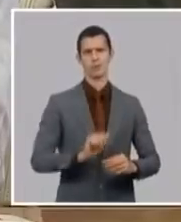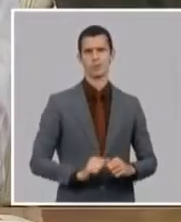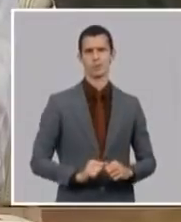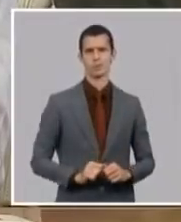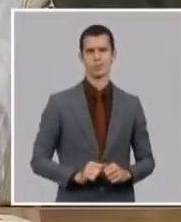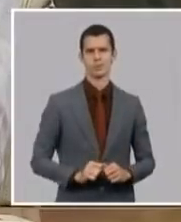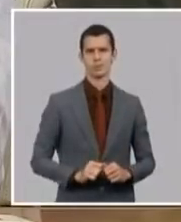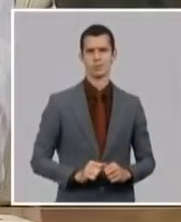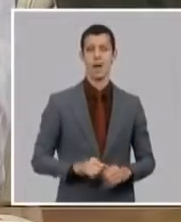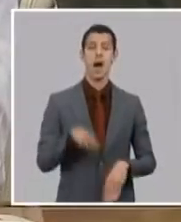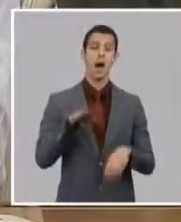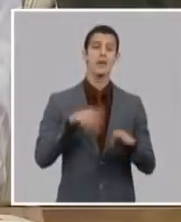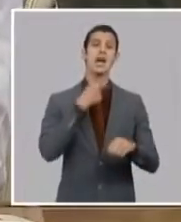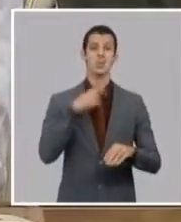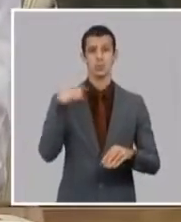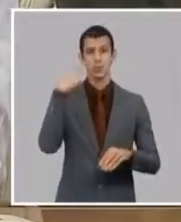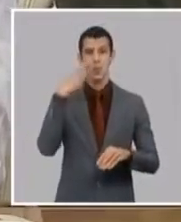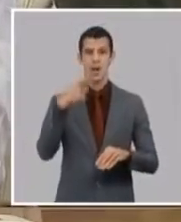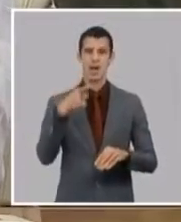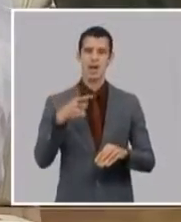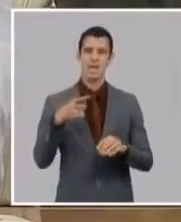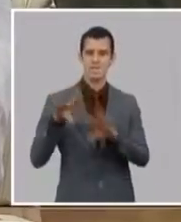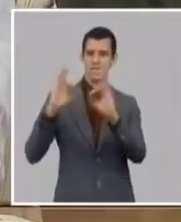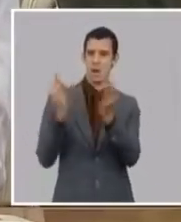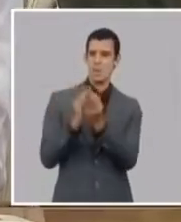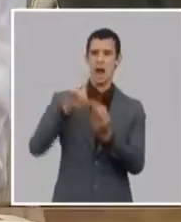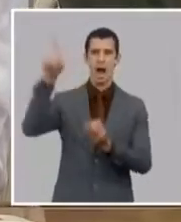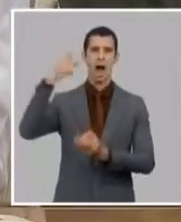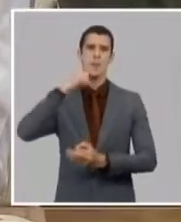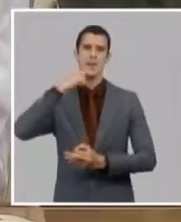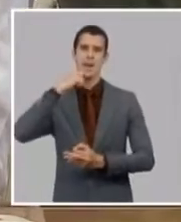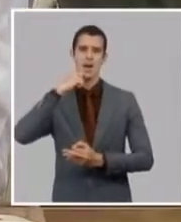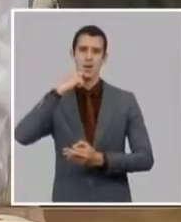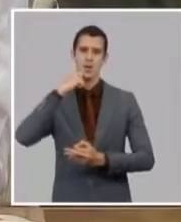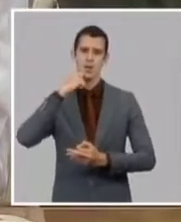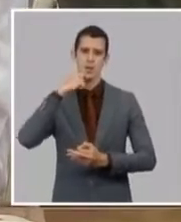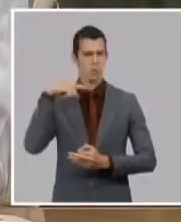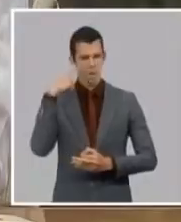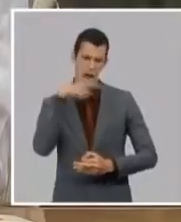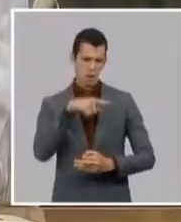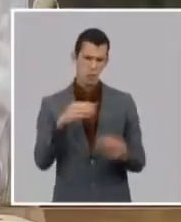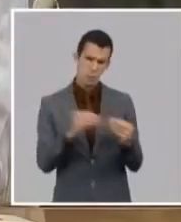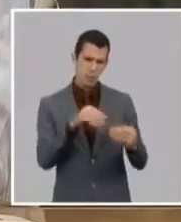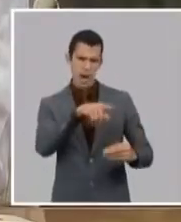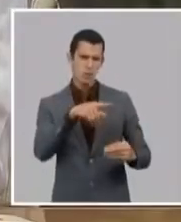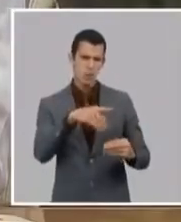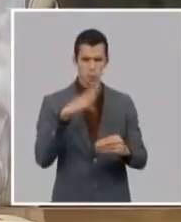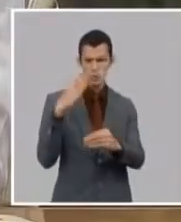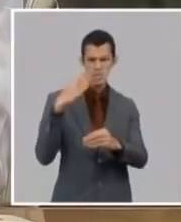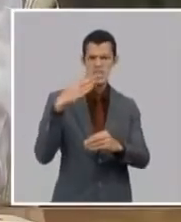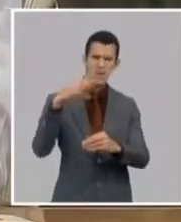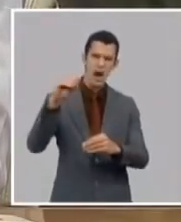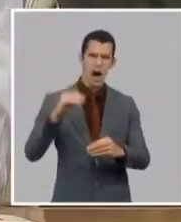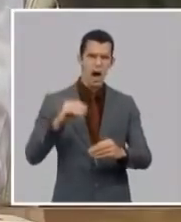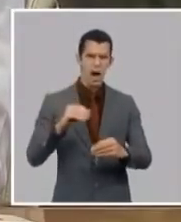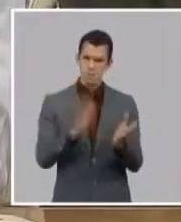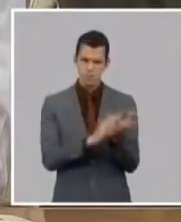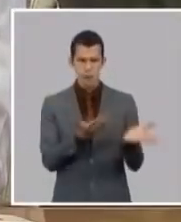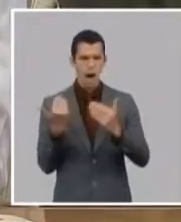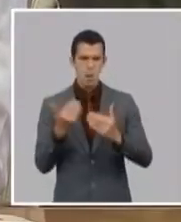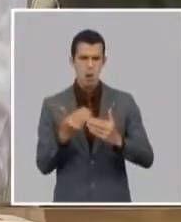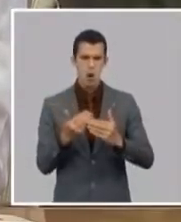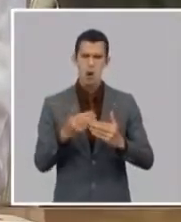llenarlos de insultos para decirles que abandonen el país cuando estos no han asumido una posición